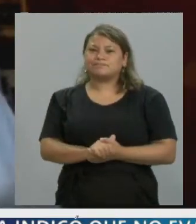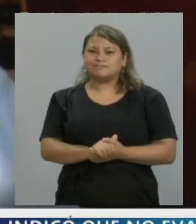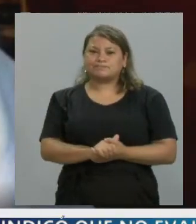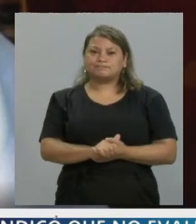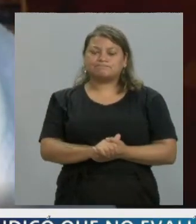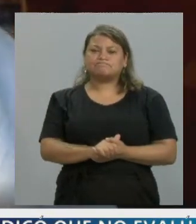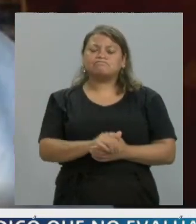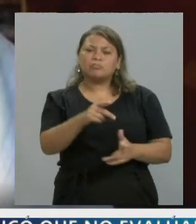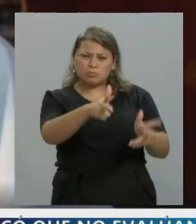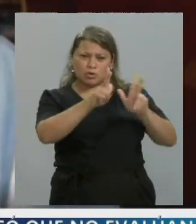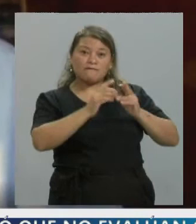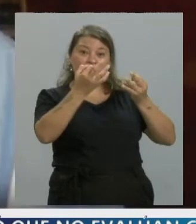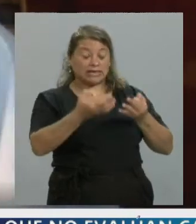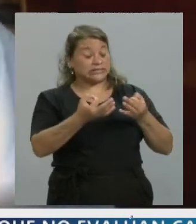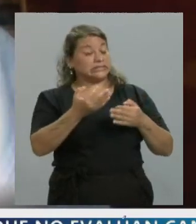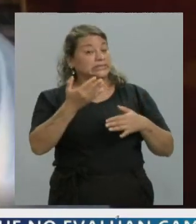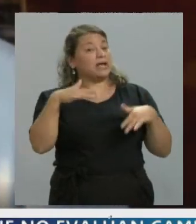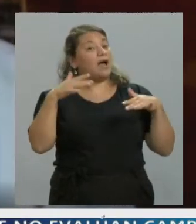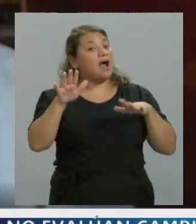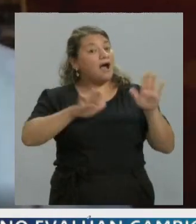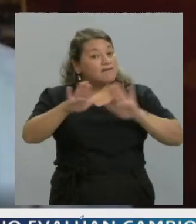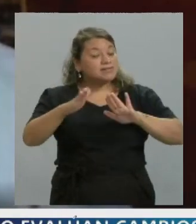Vos lo dijiste bien, es un arma de doble filo.